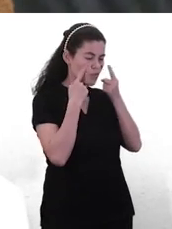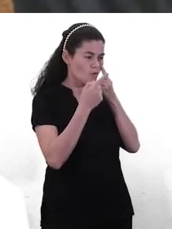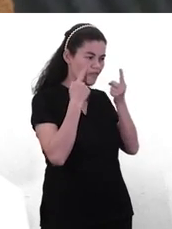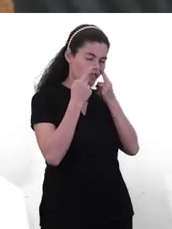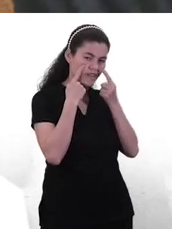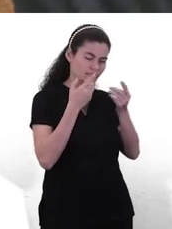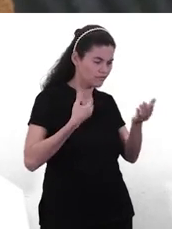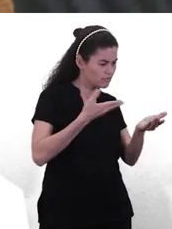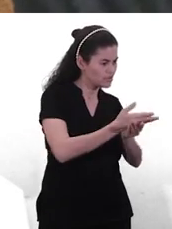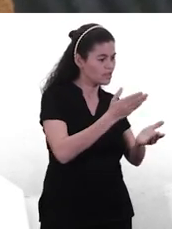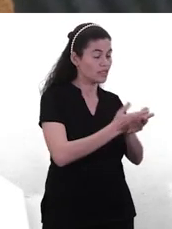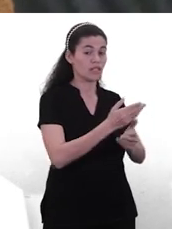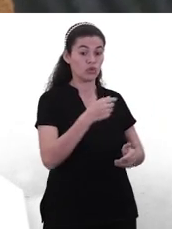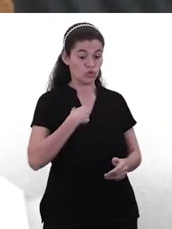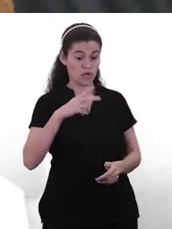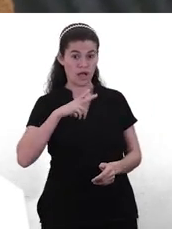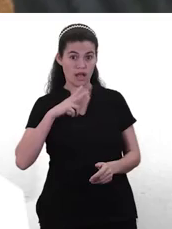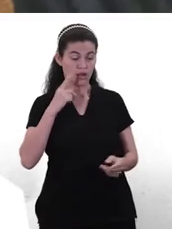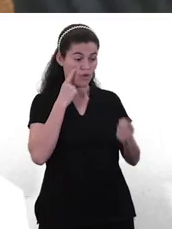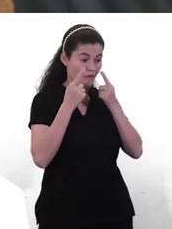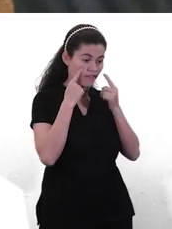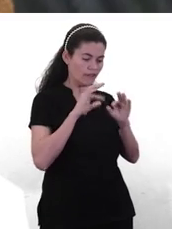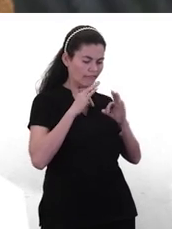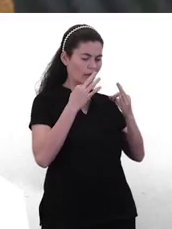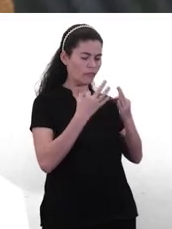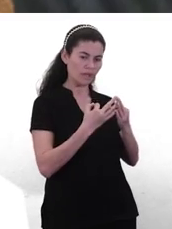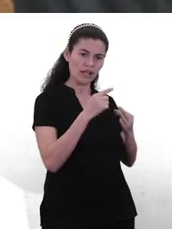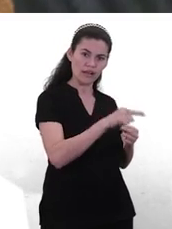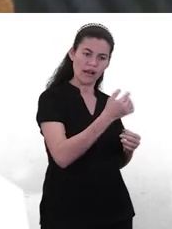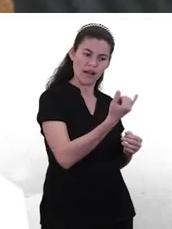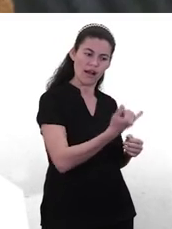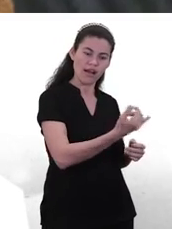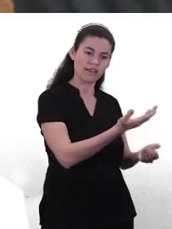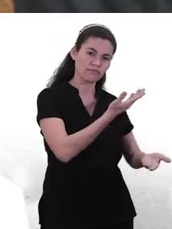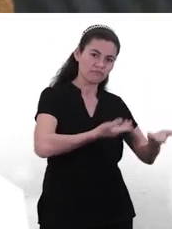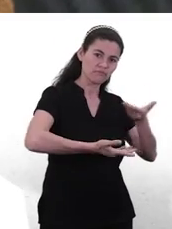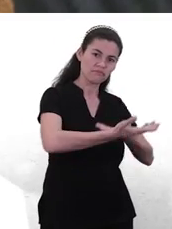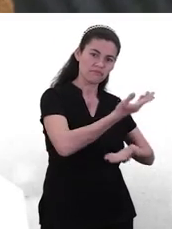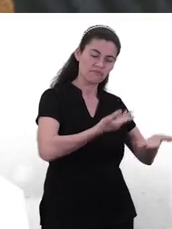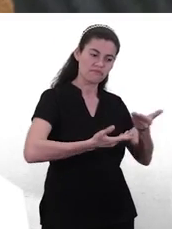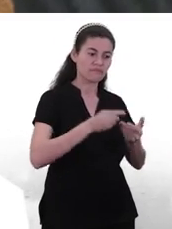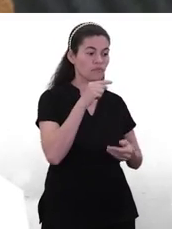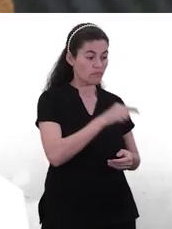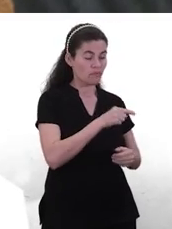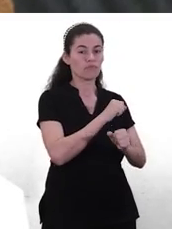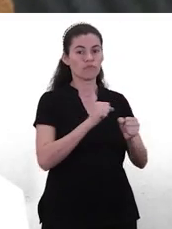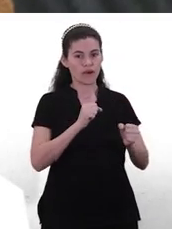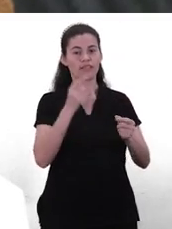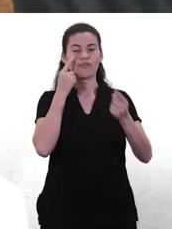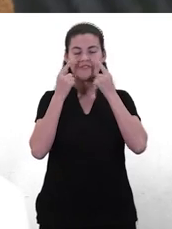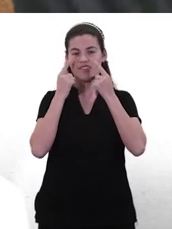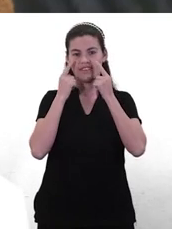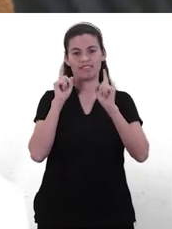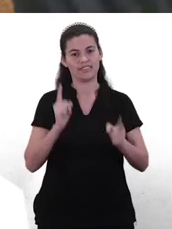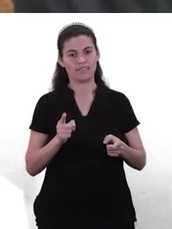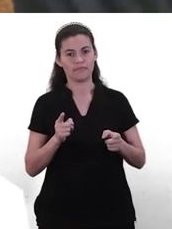Y si nosotros confiamos en nuestro hijo, que somos el primer grupo, la familia es como el primer grupo, el más cercano, ellos van a poder confiar. O si nosotros